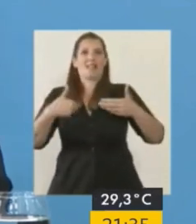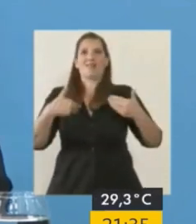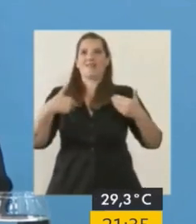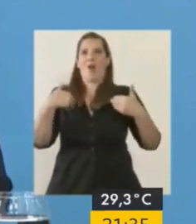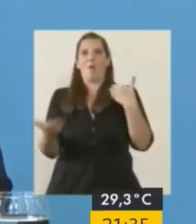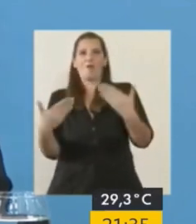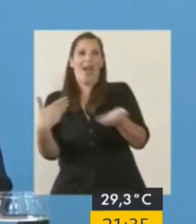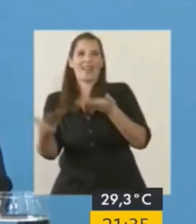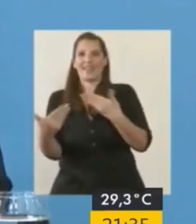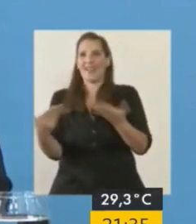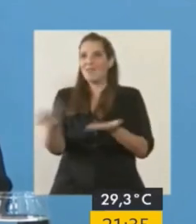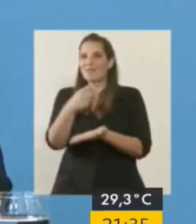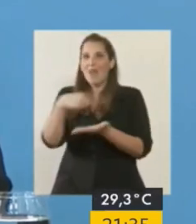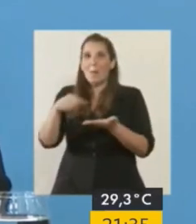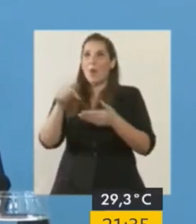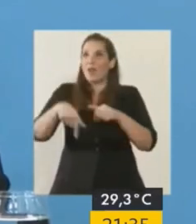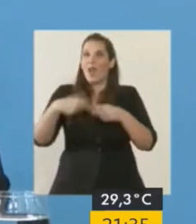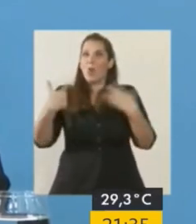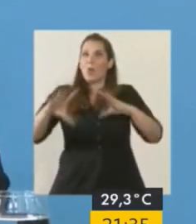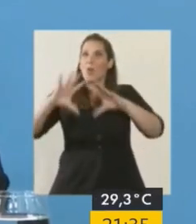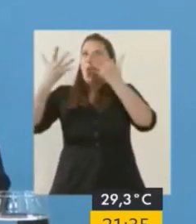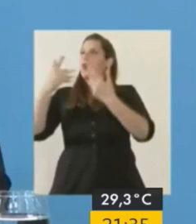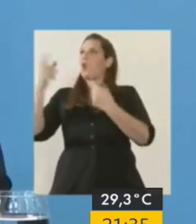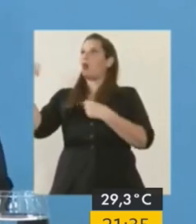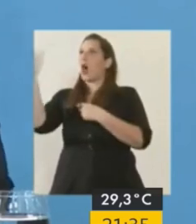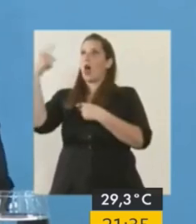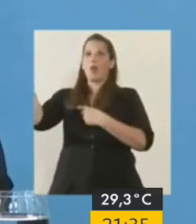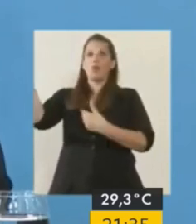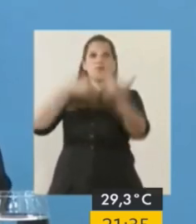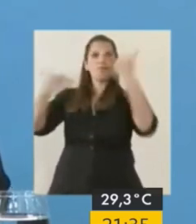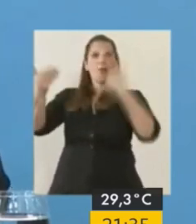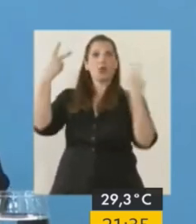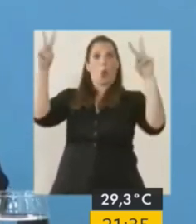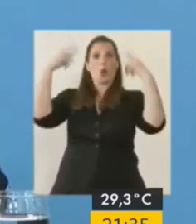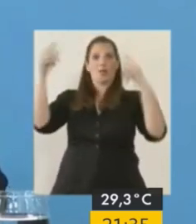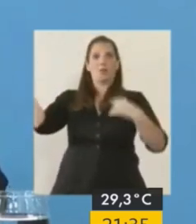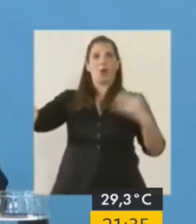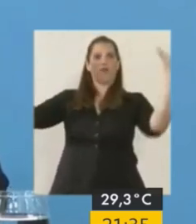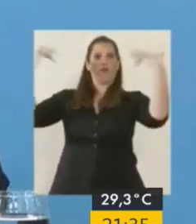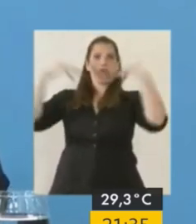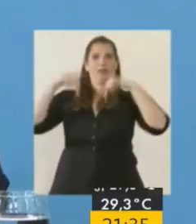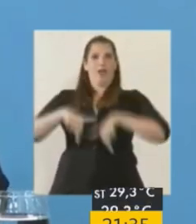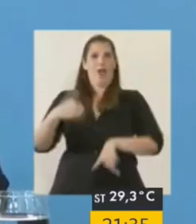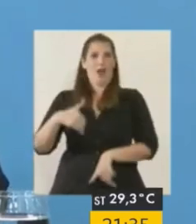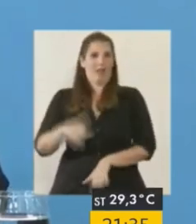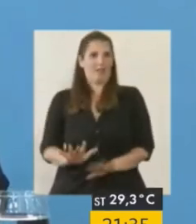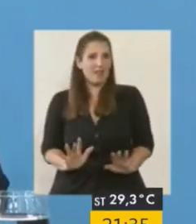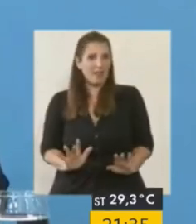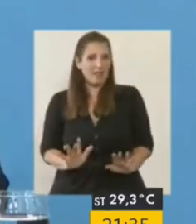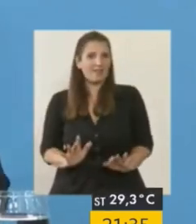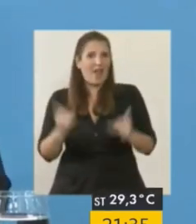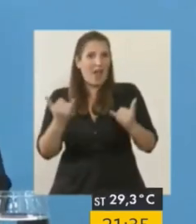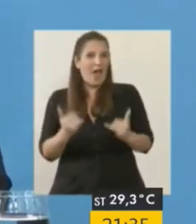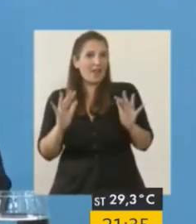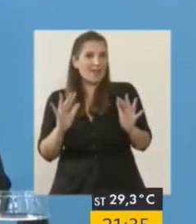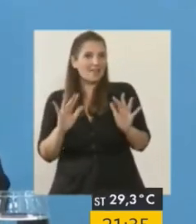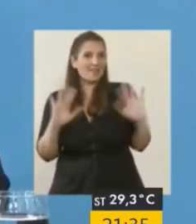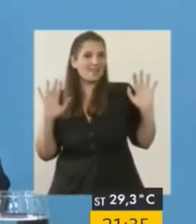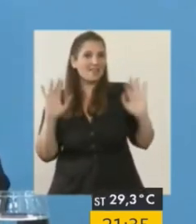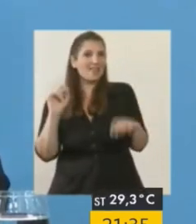país, que es un destino turístico tan importante en el mundo y que tiene un destino de ser